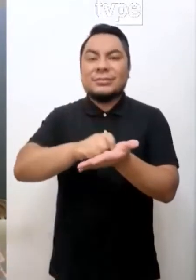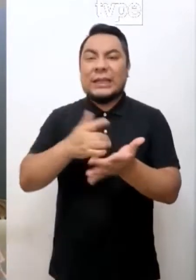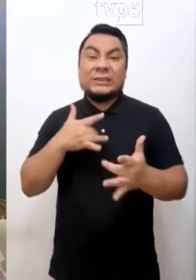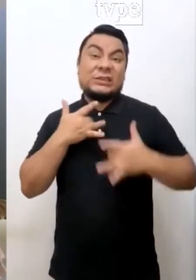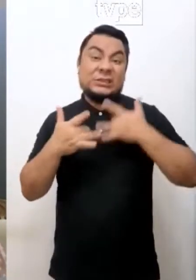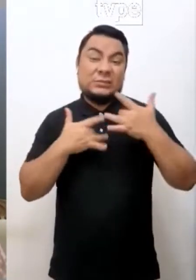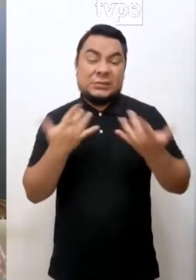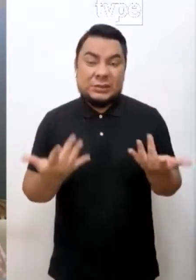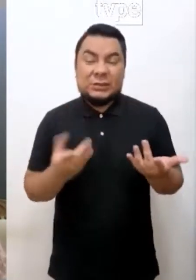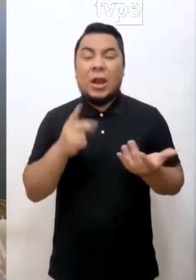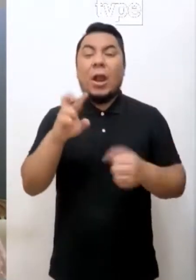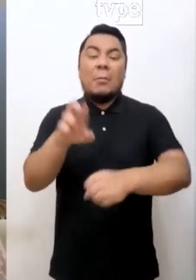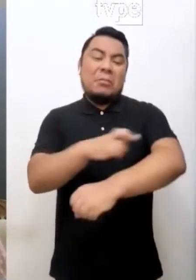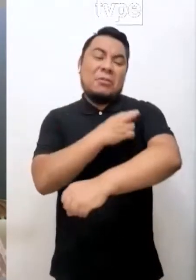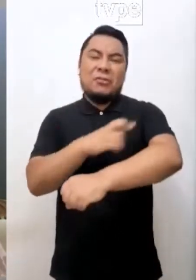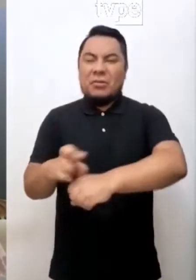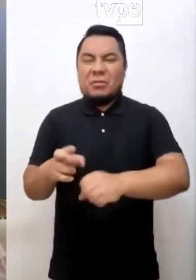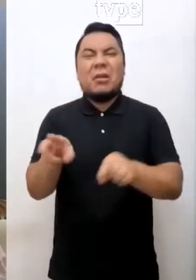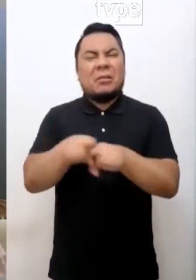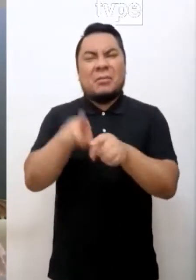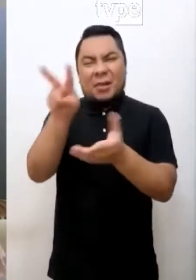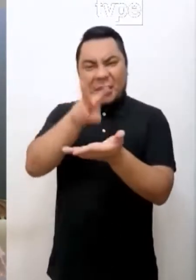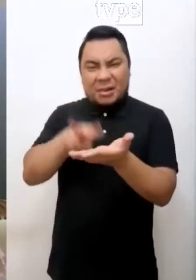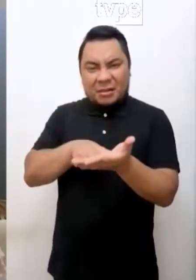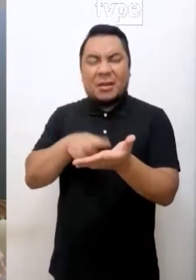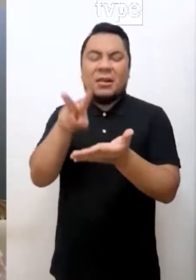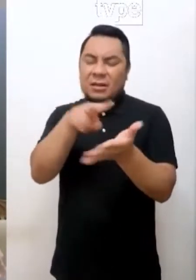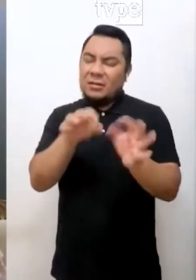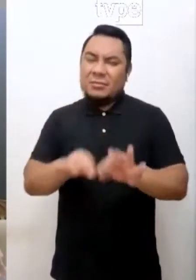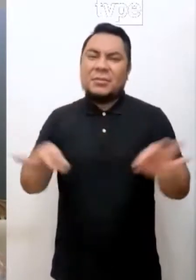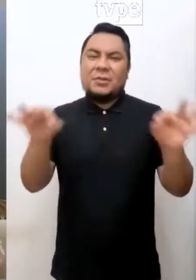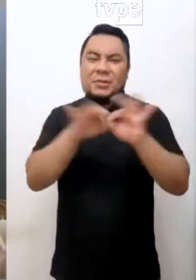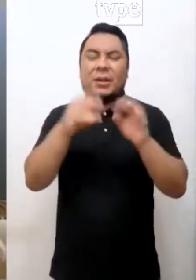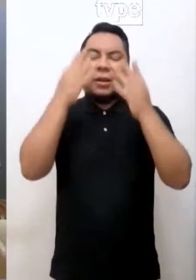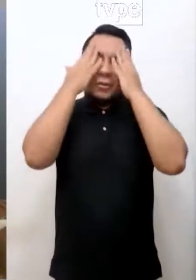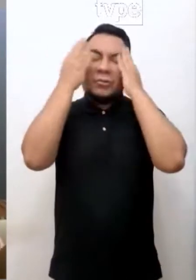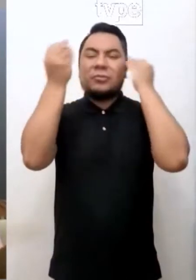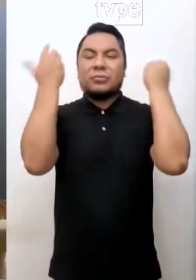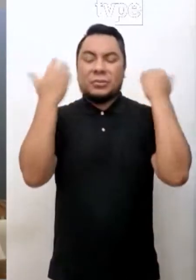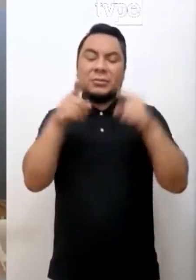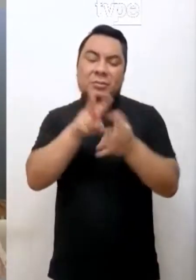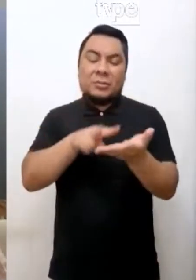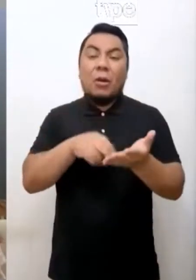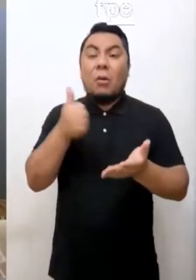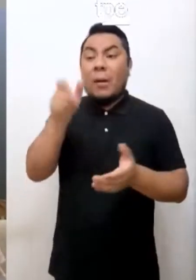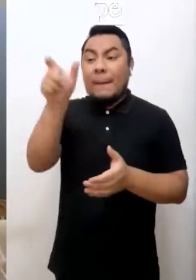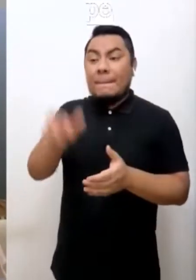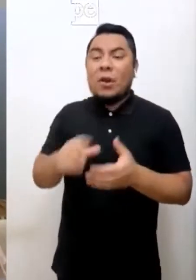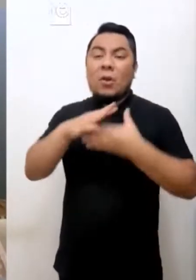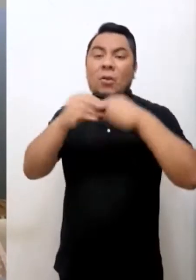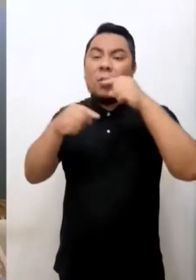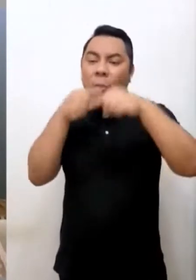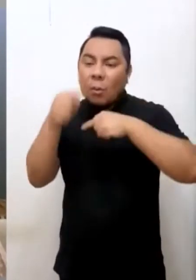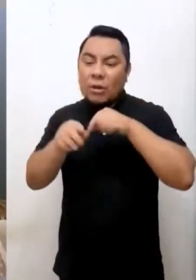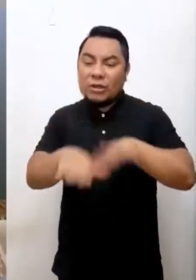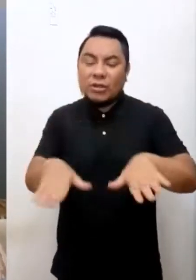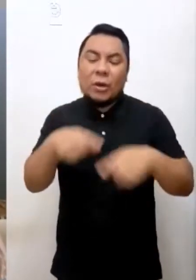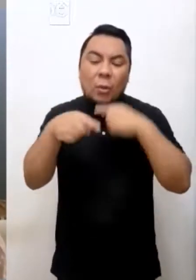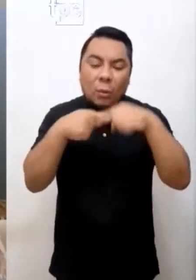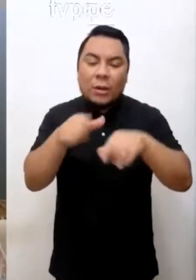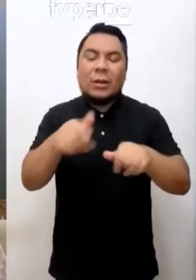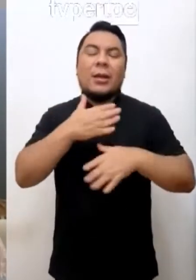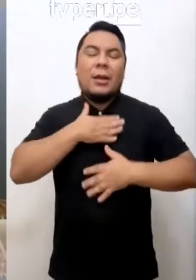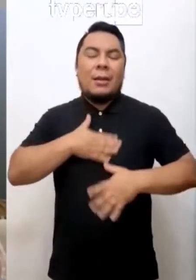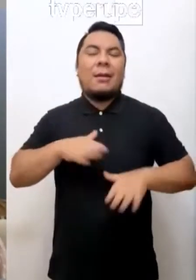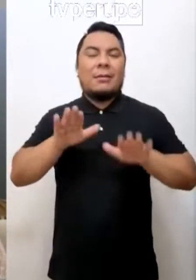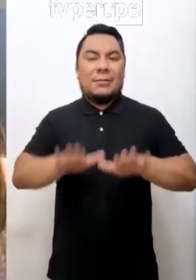sentimientos, los poemas y también leer. Leer es muy importante o que puedan leerle también ciertos cuentos que lleguen a la